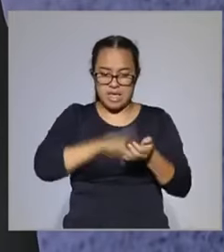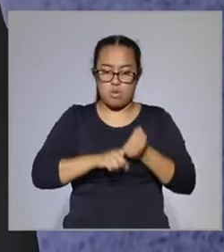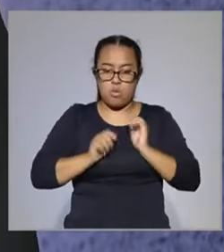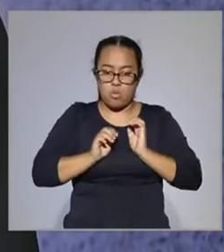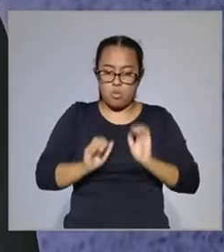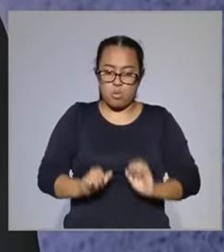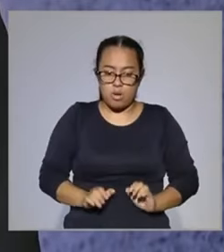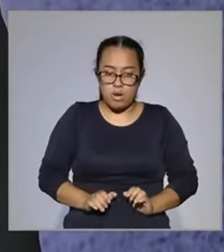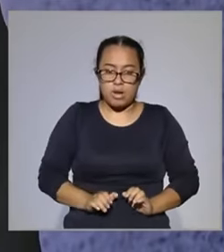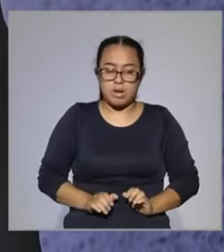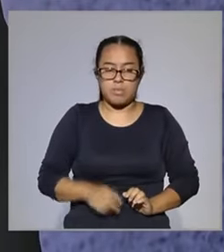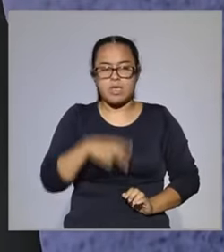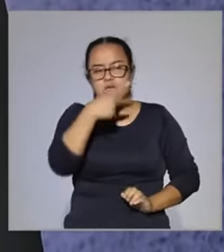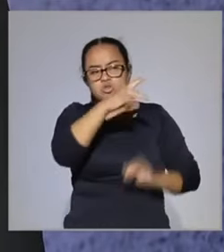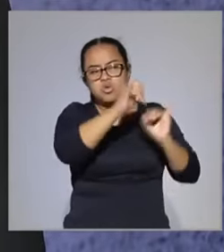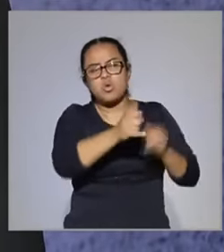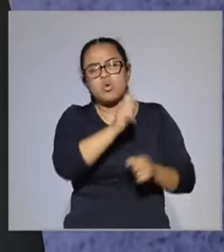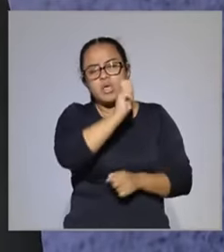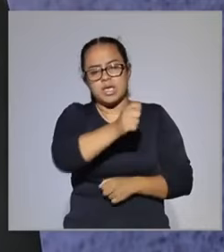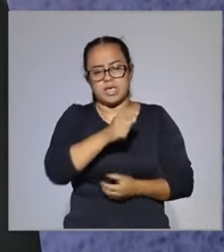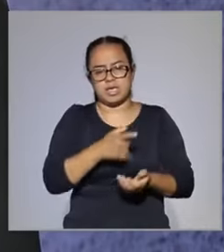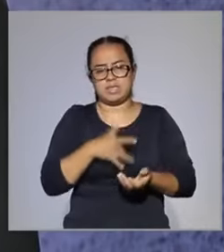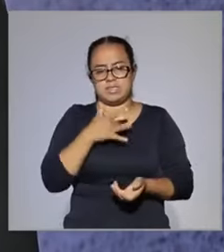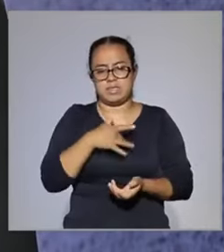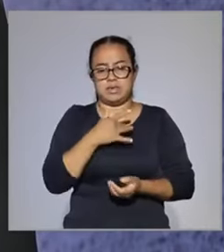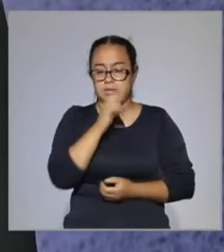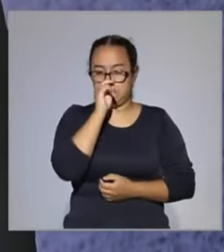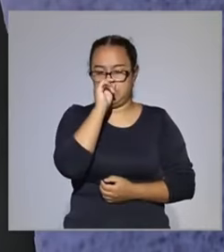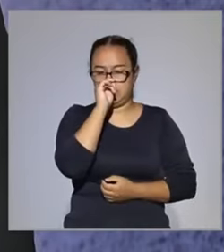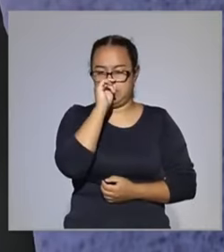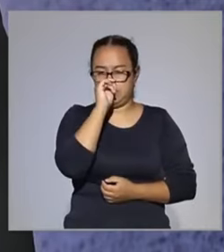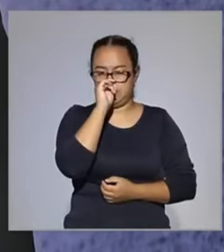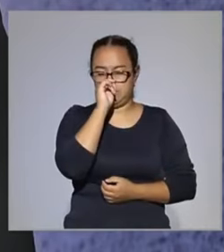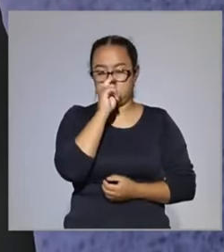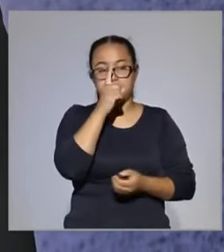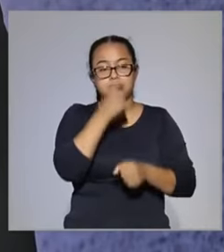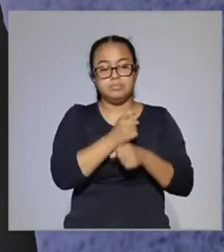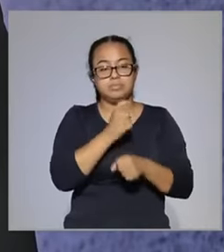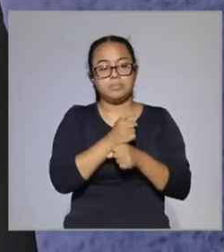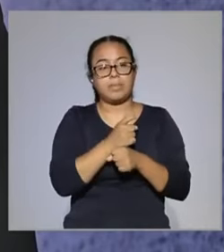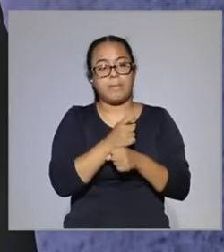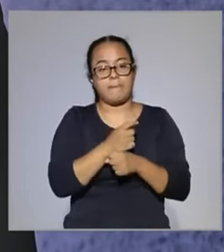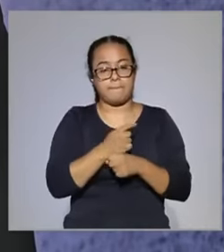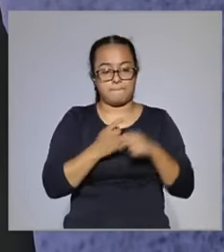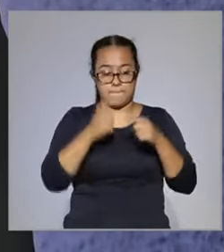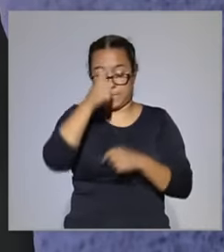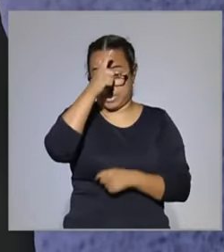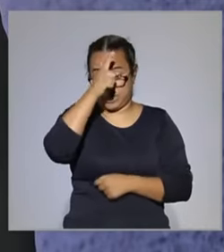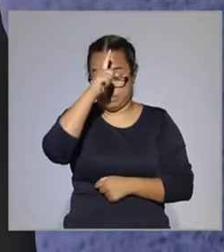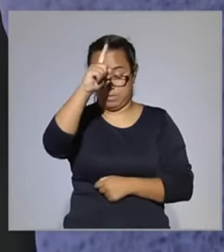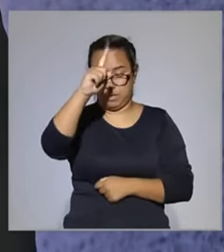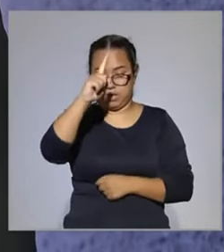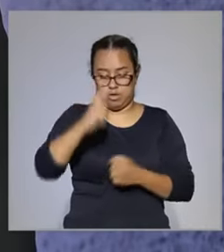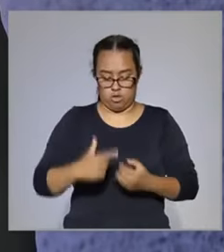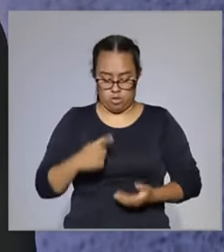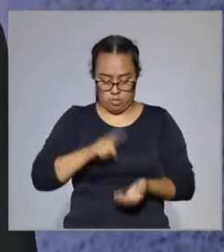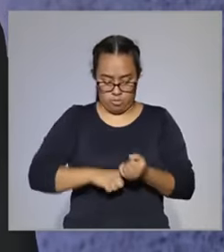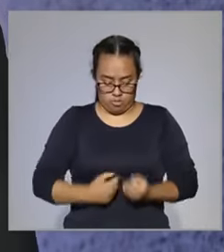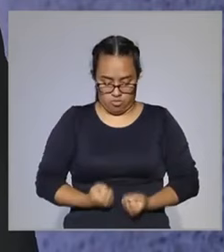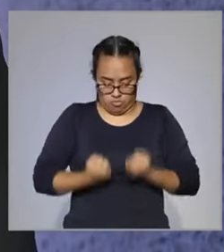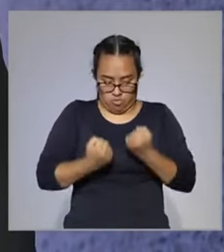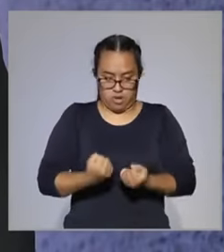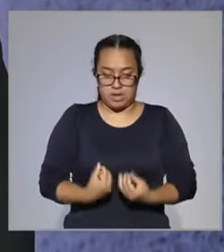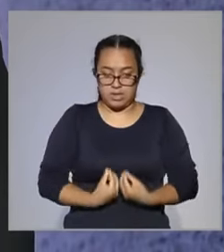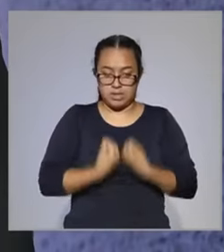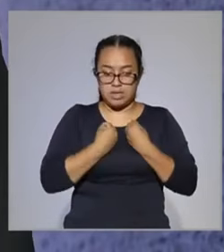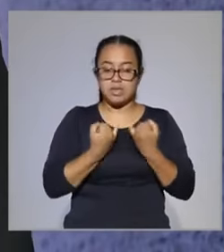y lo particular del paciente. Lo considera desde la perspectiva de espíritu, de su fuerza vital y